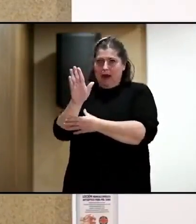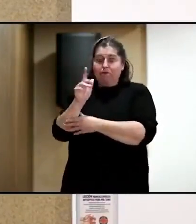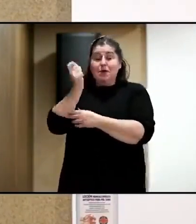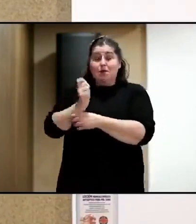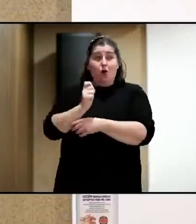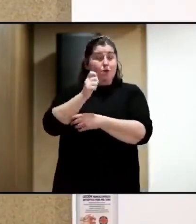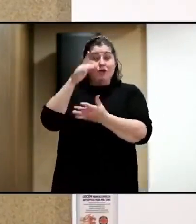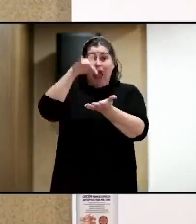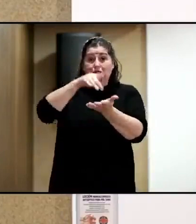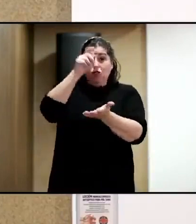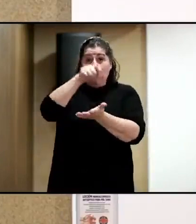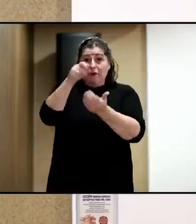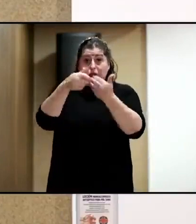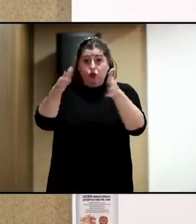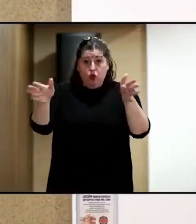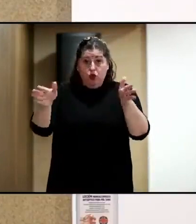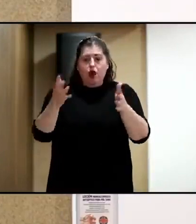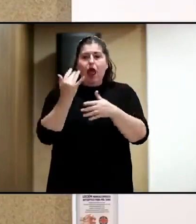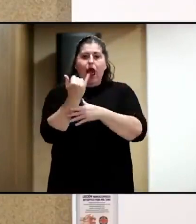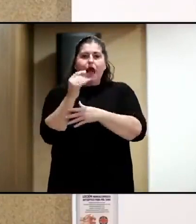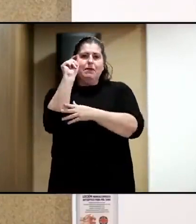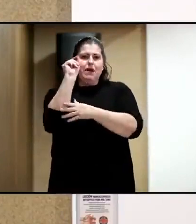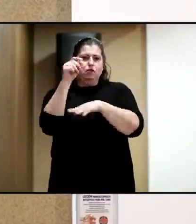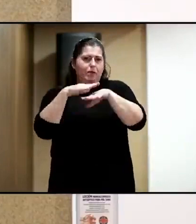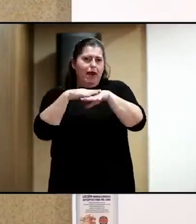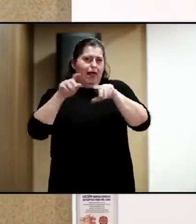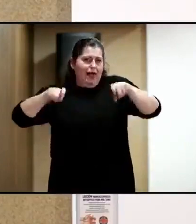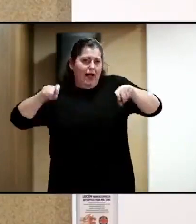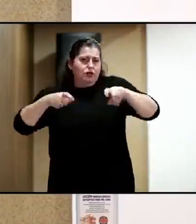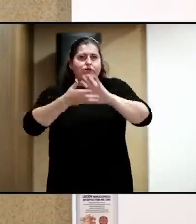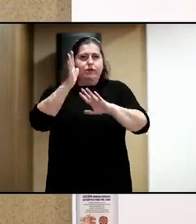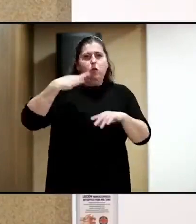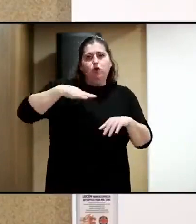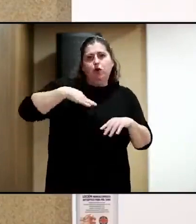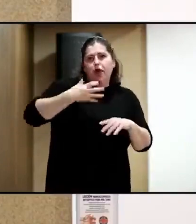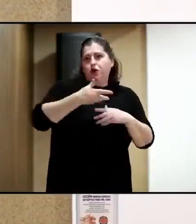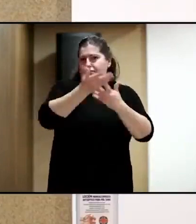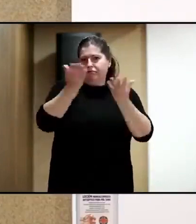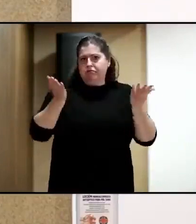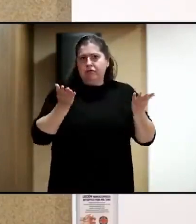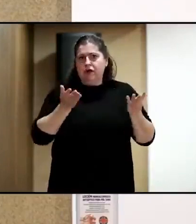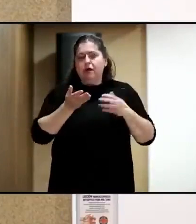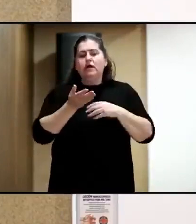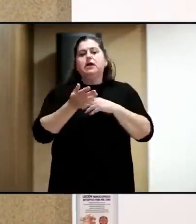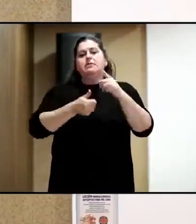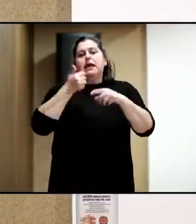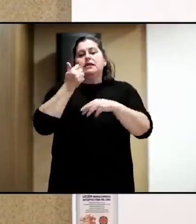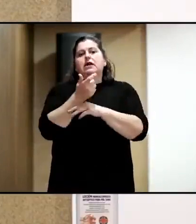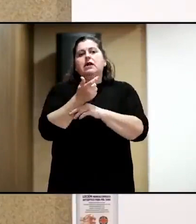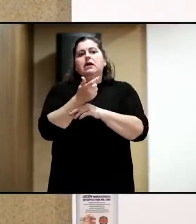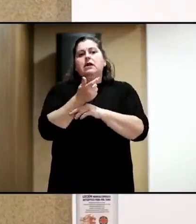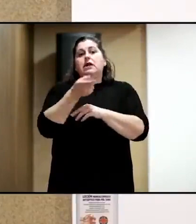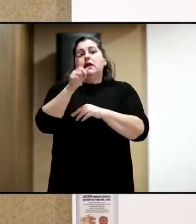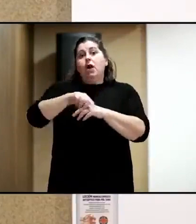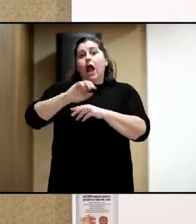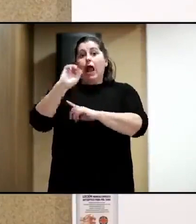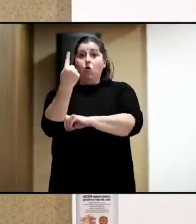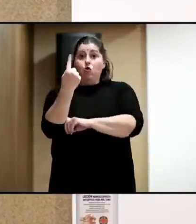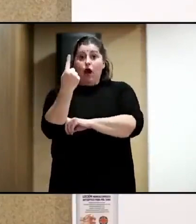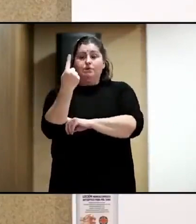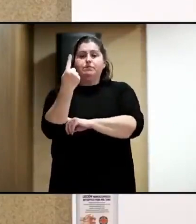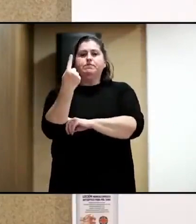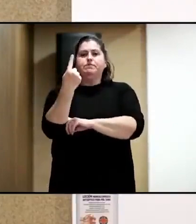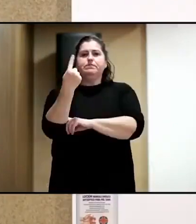de apertura, vamos a tener unos minutitos de descanso, para ir al baño y tal, y demás. Y, bueno, a la una tenemos